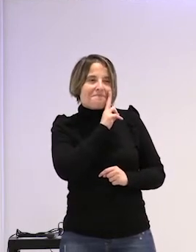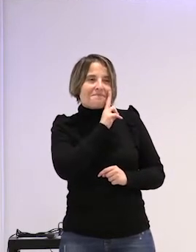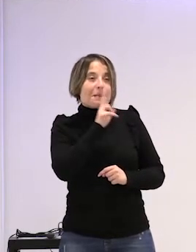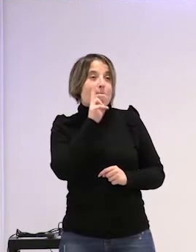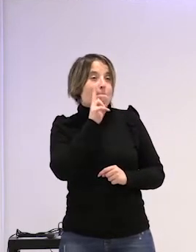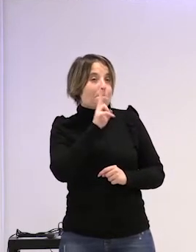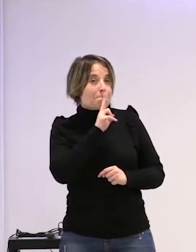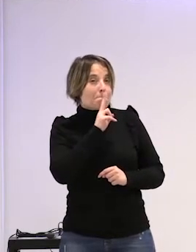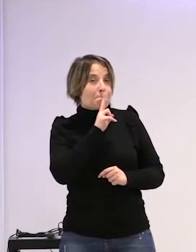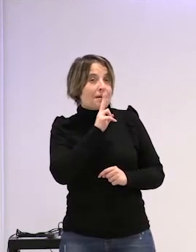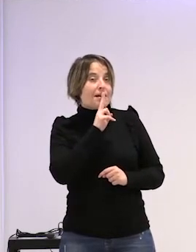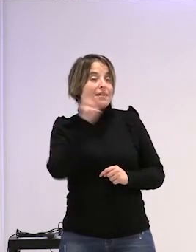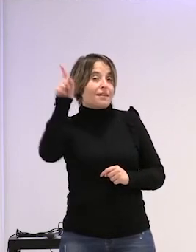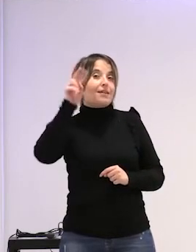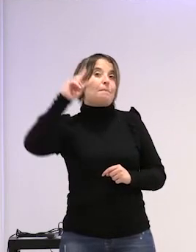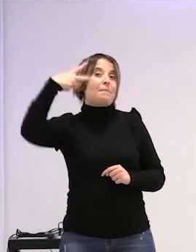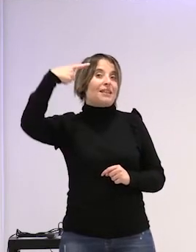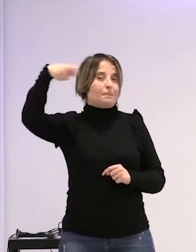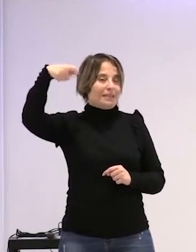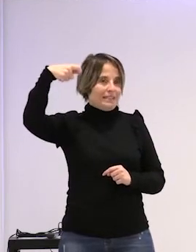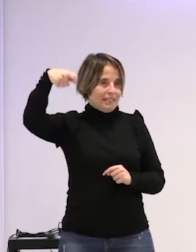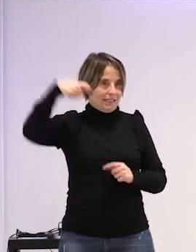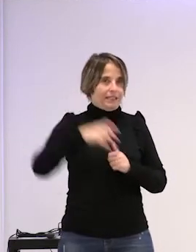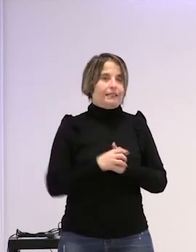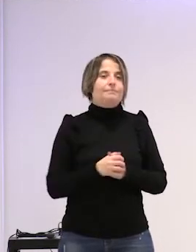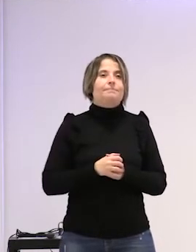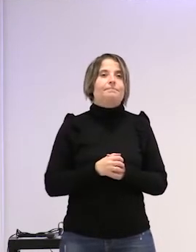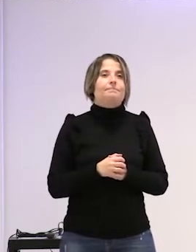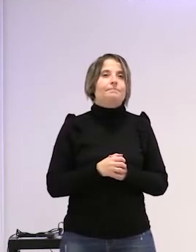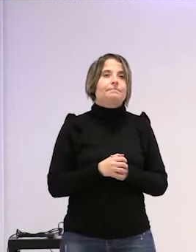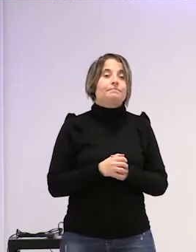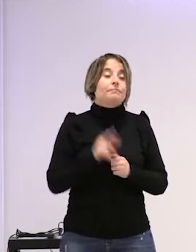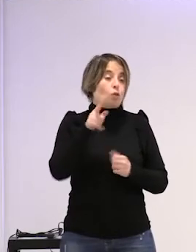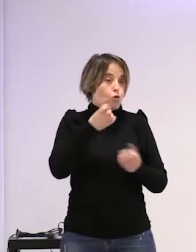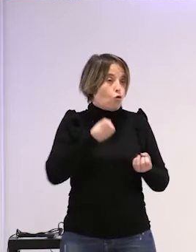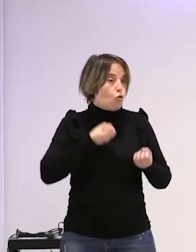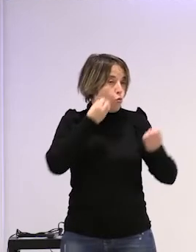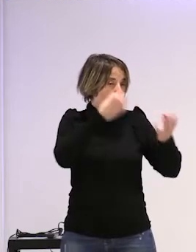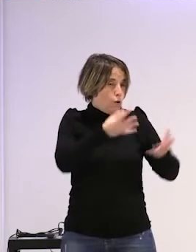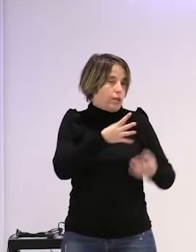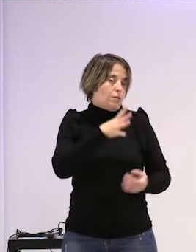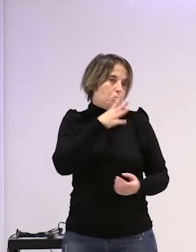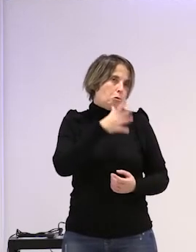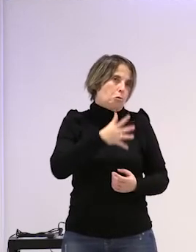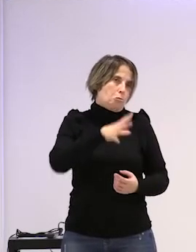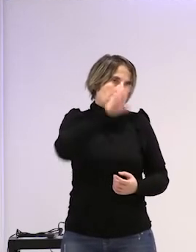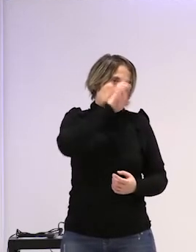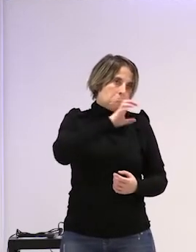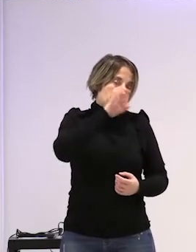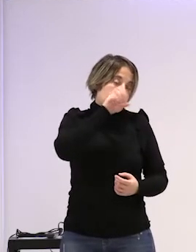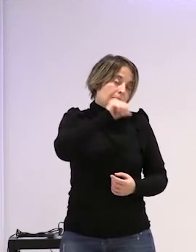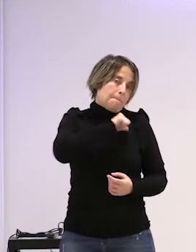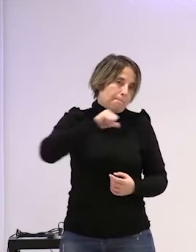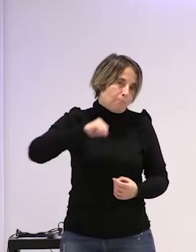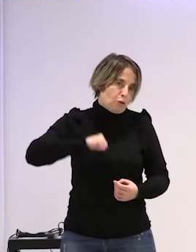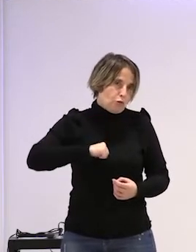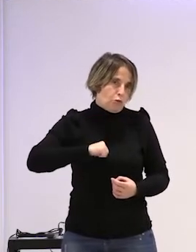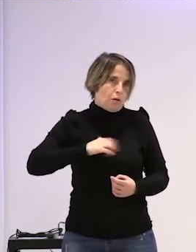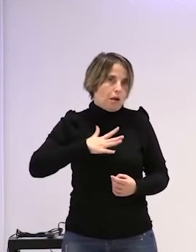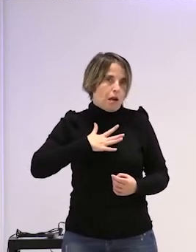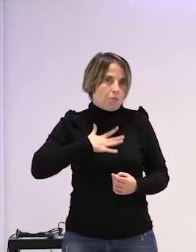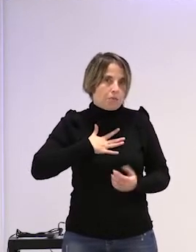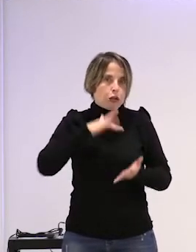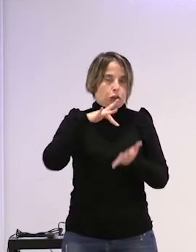Rosario Murillo la vicepresidenta esto lo cuento porque era una anécdota personal que me